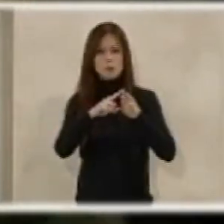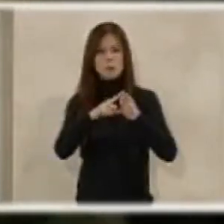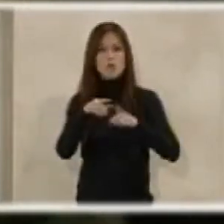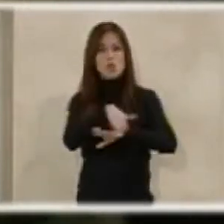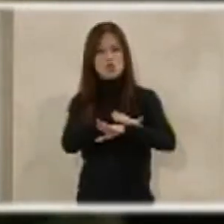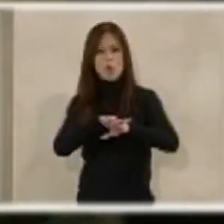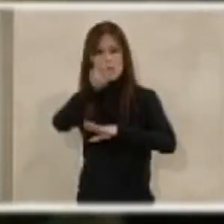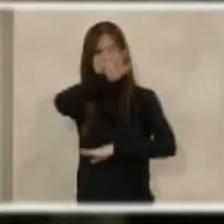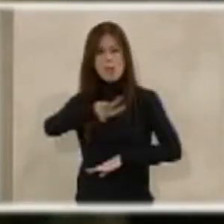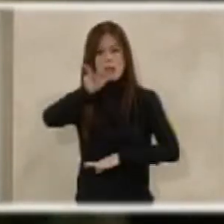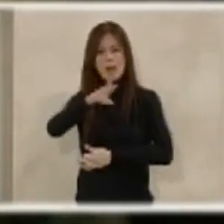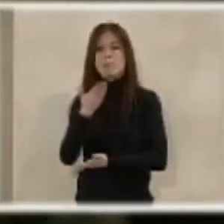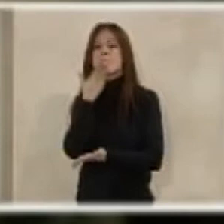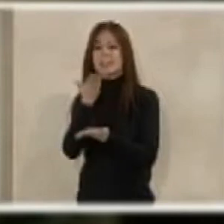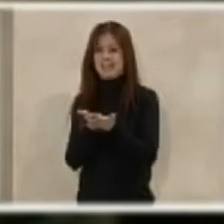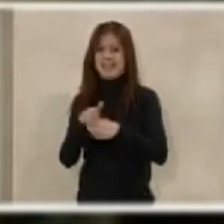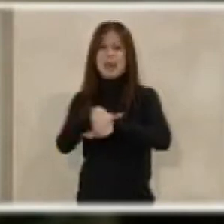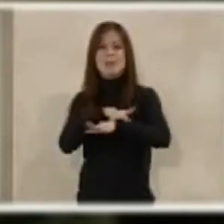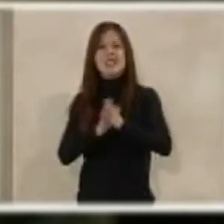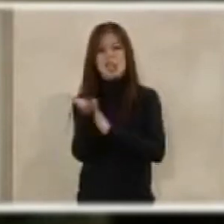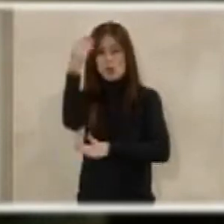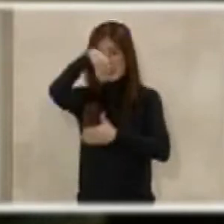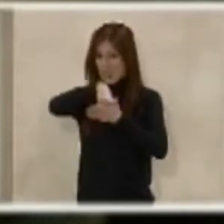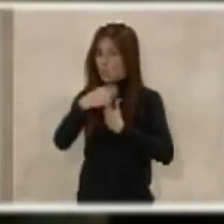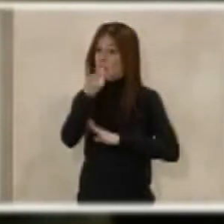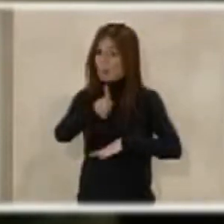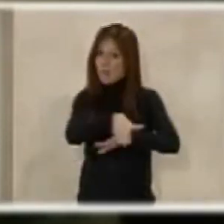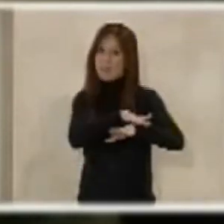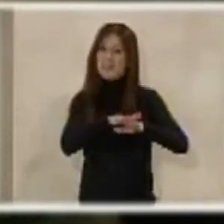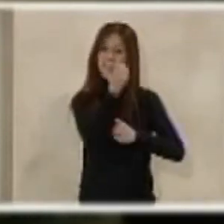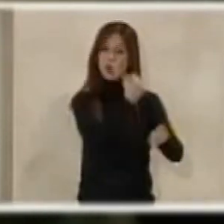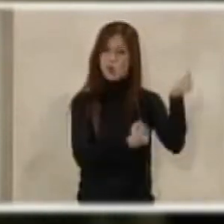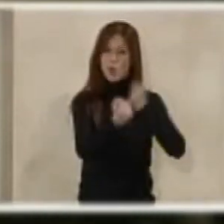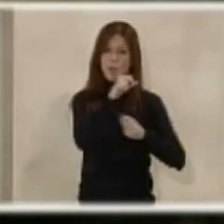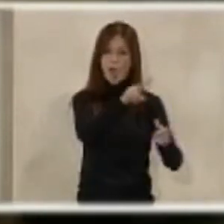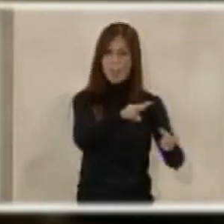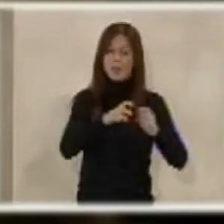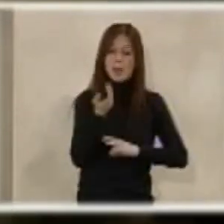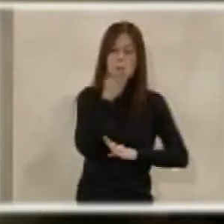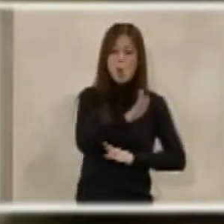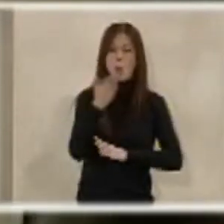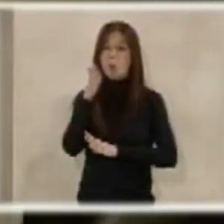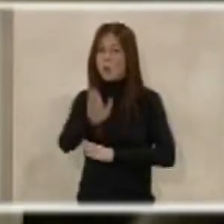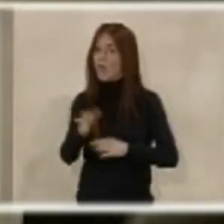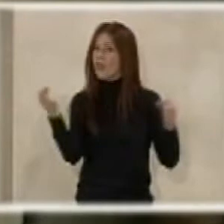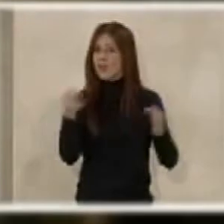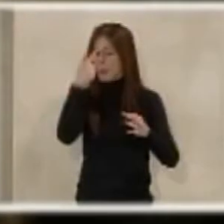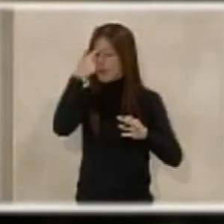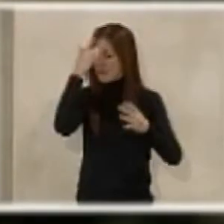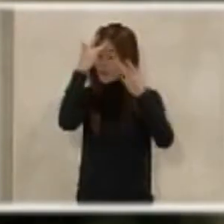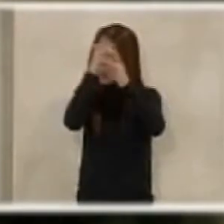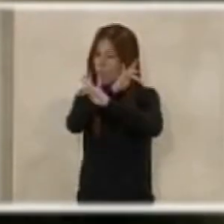ante el Gobierno de la Nación, al Ministerio del Interior y al Ministerio de Economía y Hacienda, la toma de razón y de